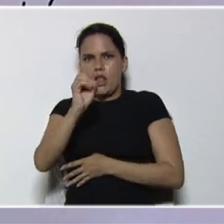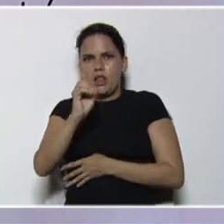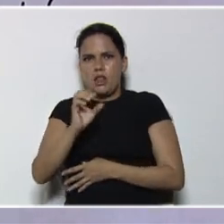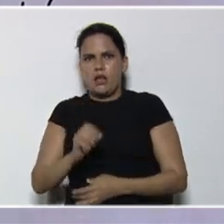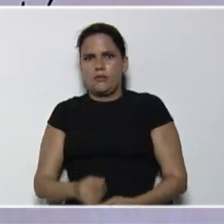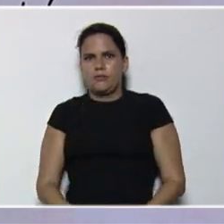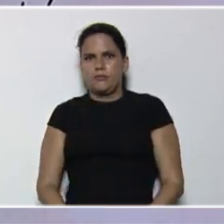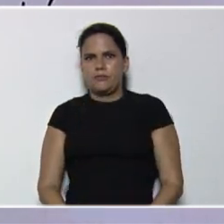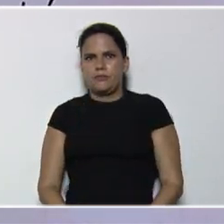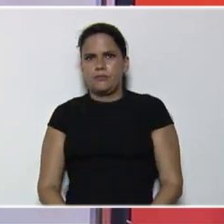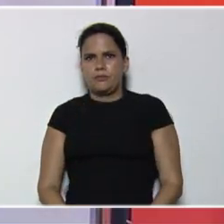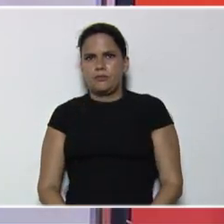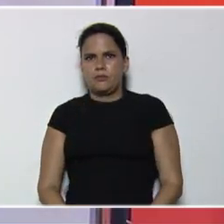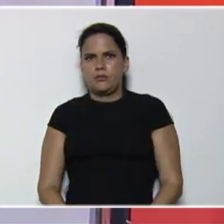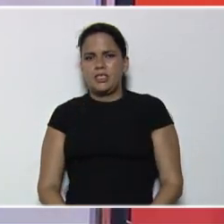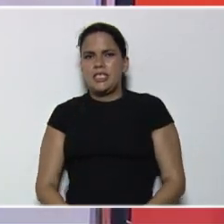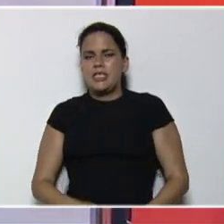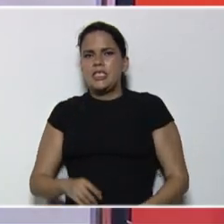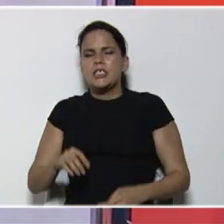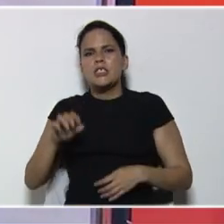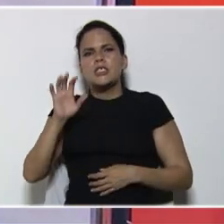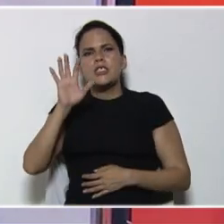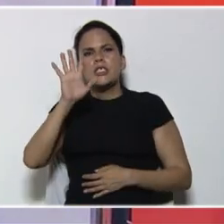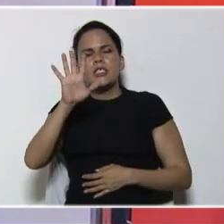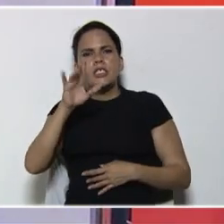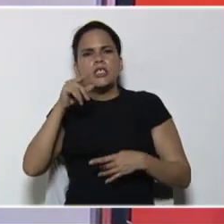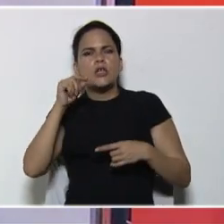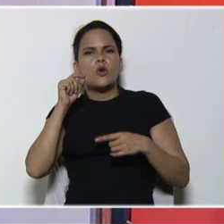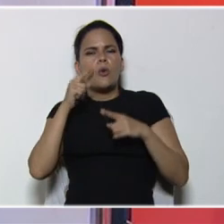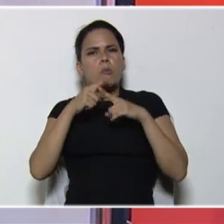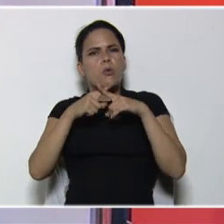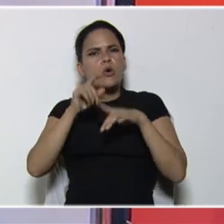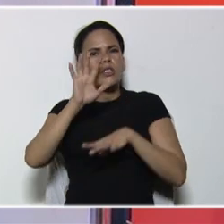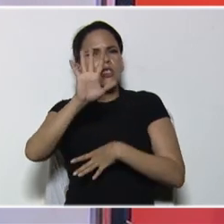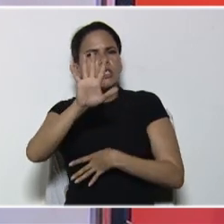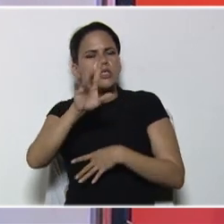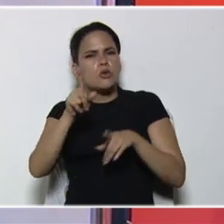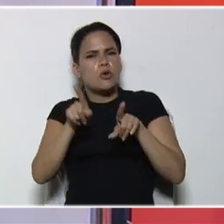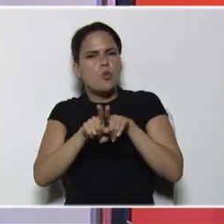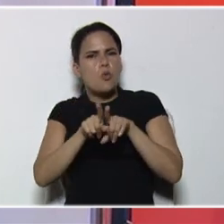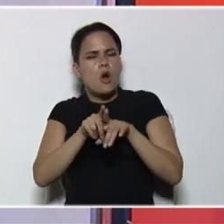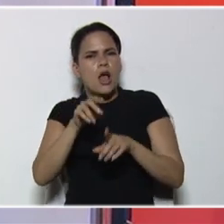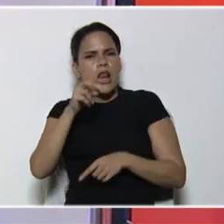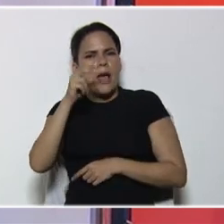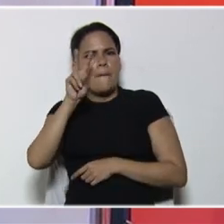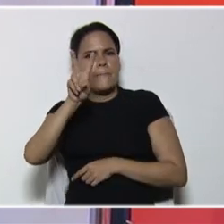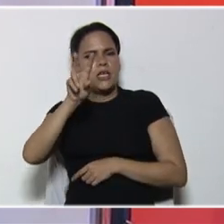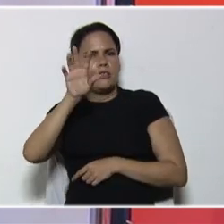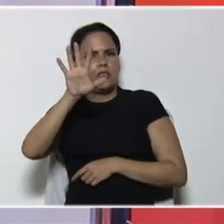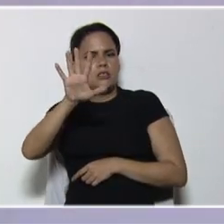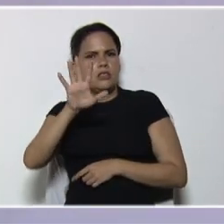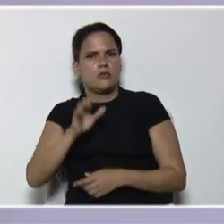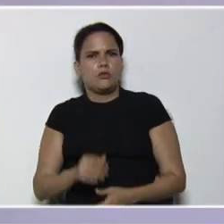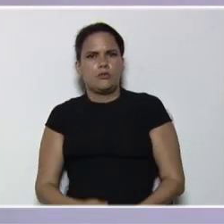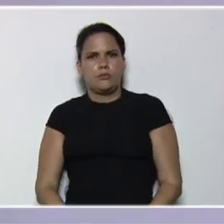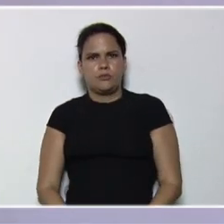y si 5x5 es 25, 5x5